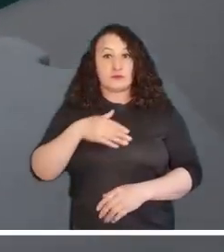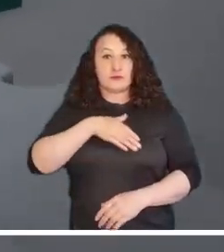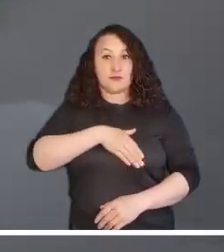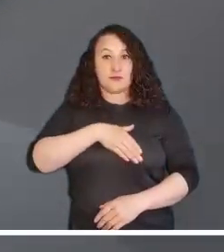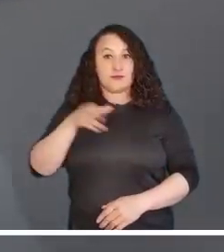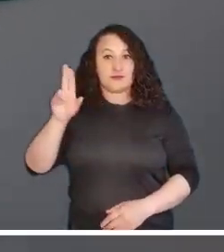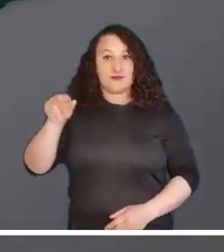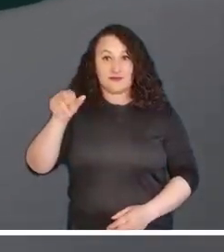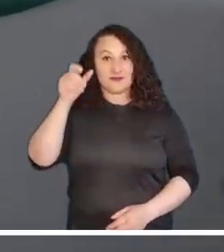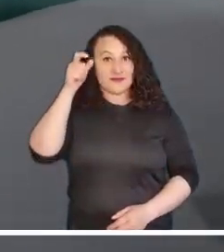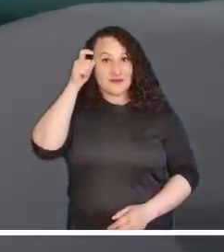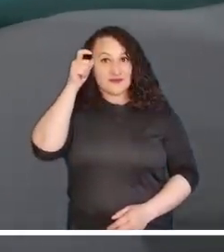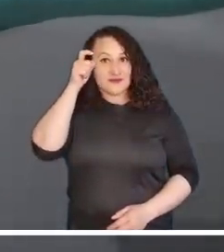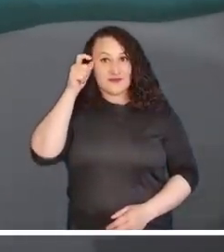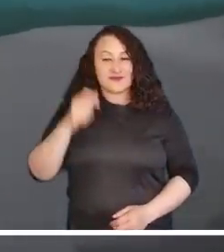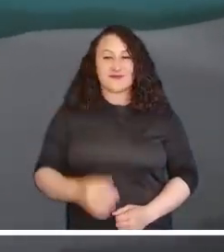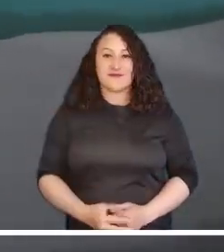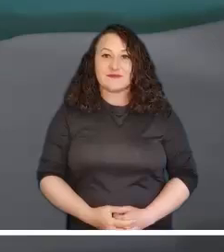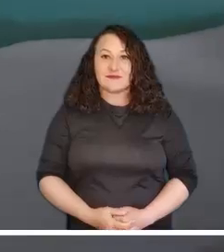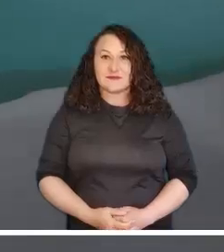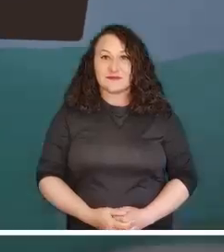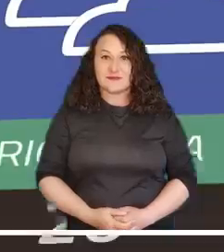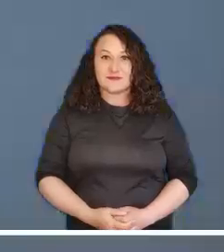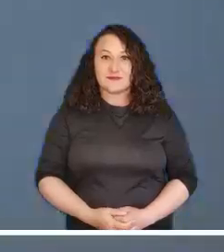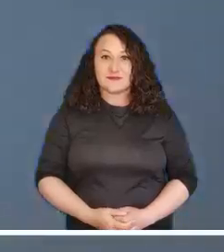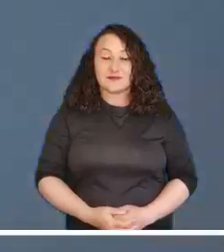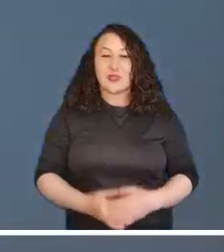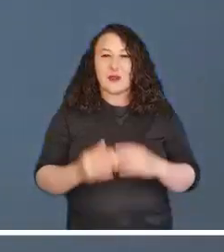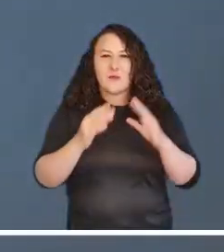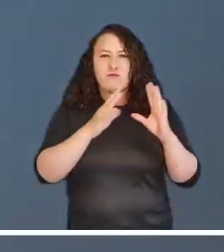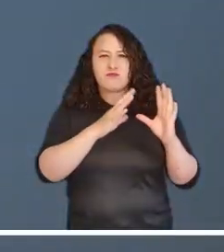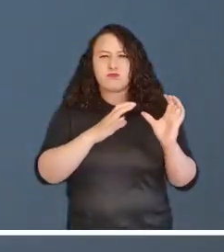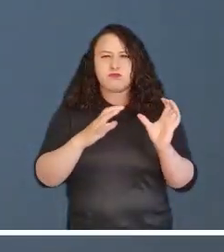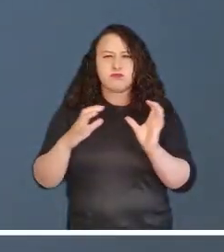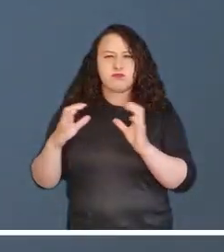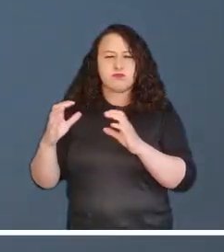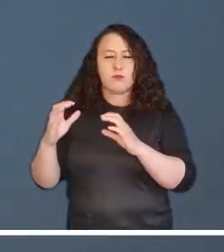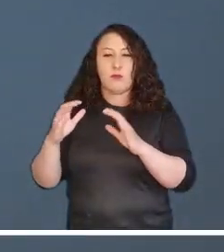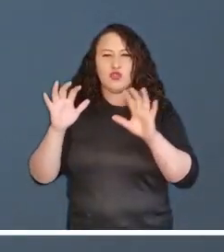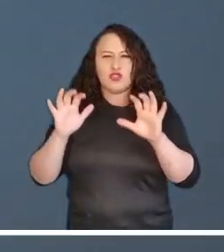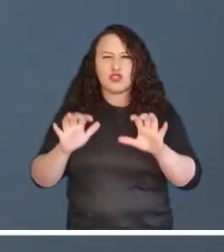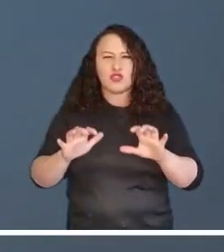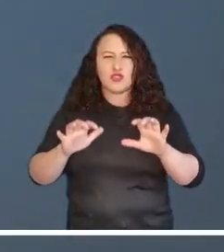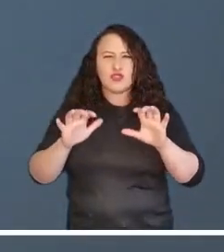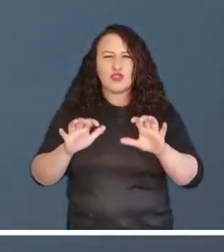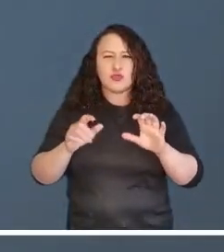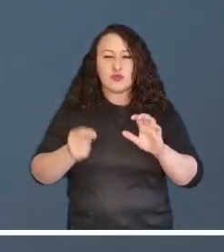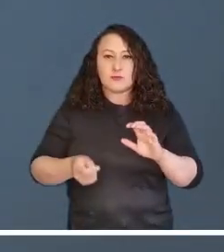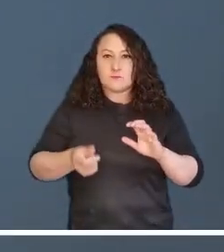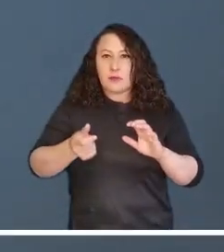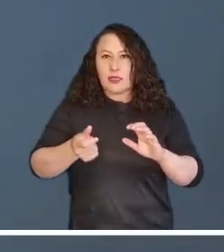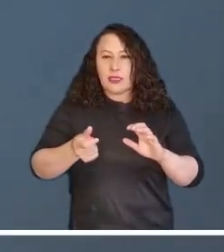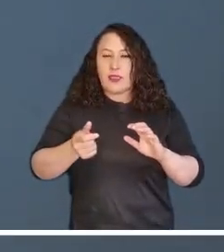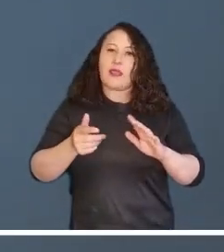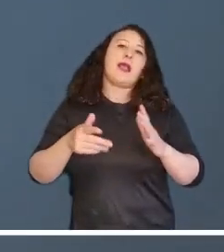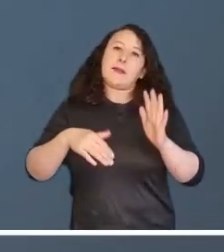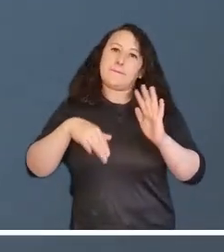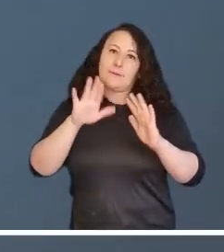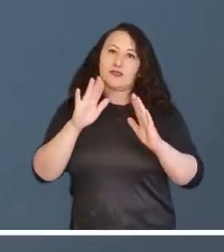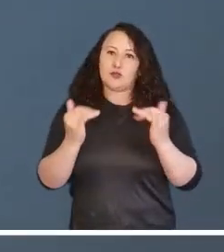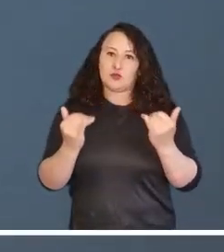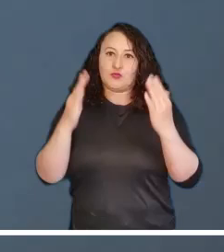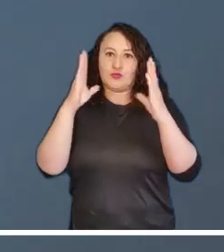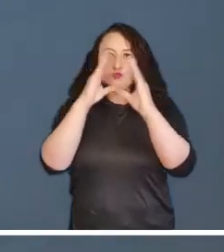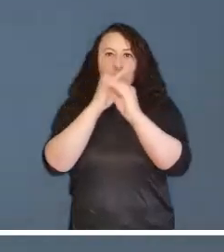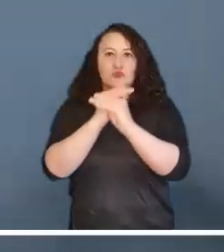Córdoba. Todo parece indicar que las nubes parciales y las lluvias ligeras y esporádicas serán las protagonistas de